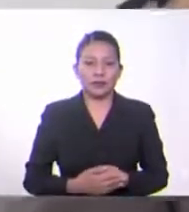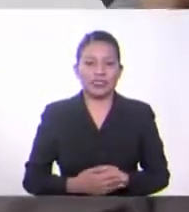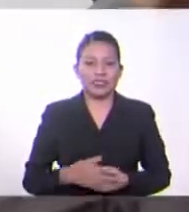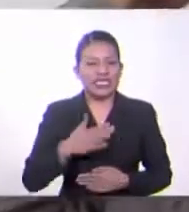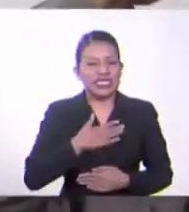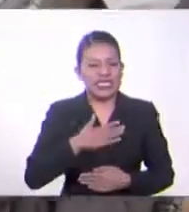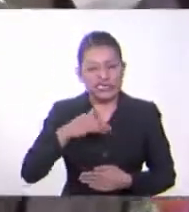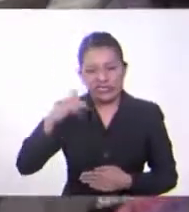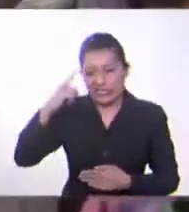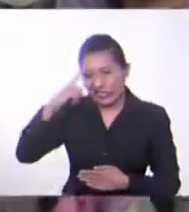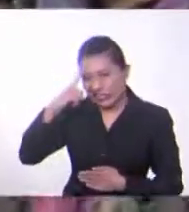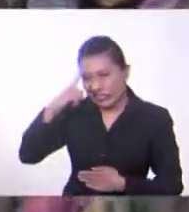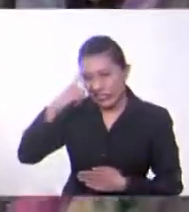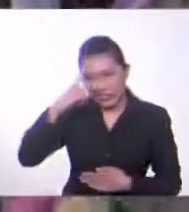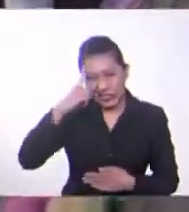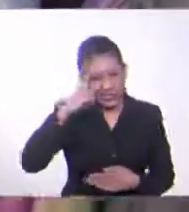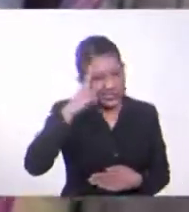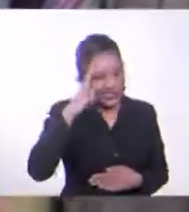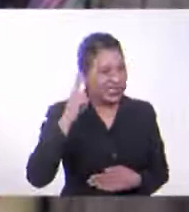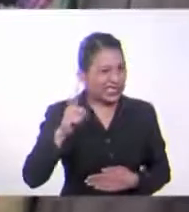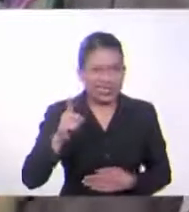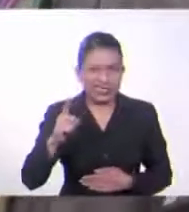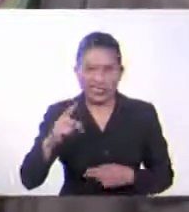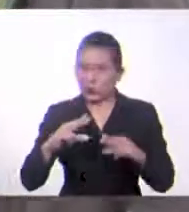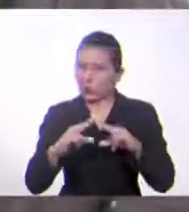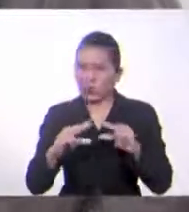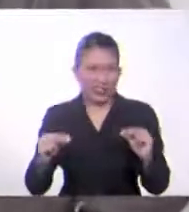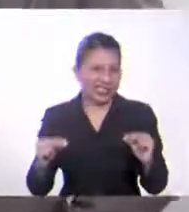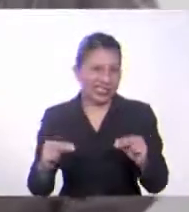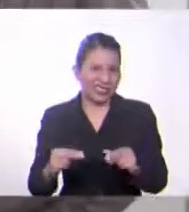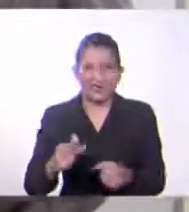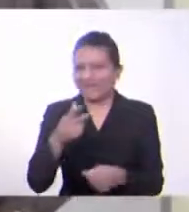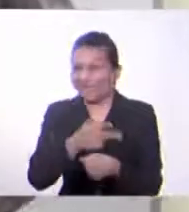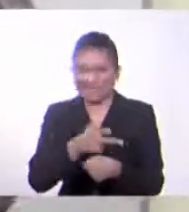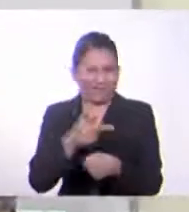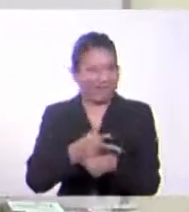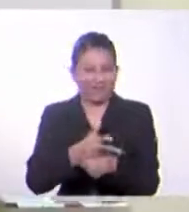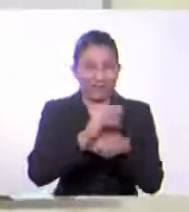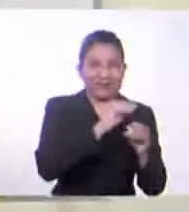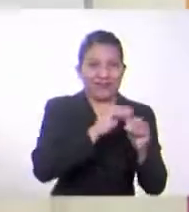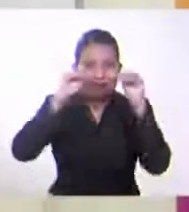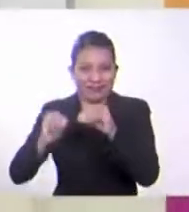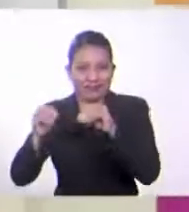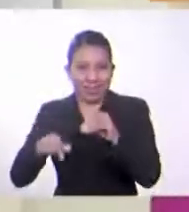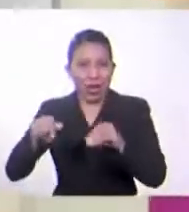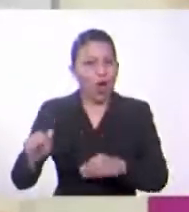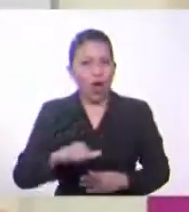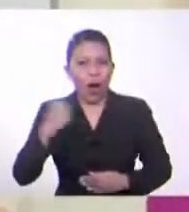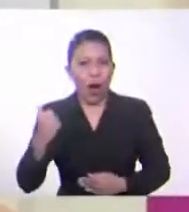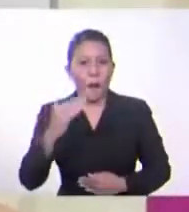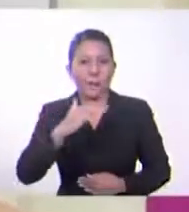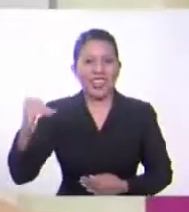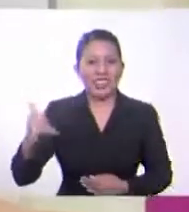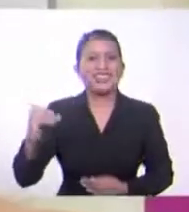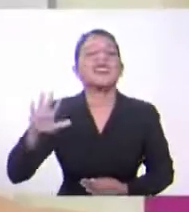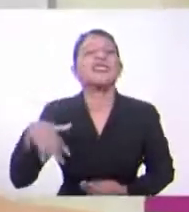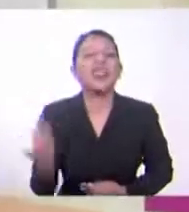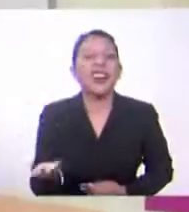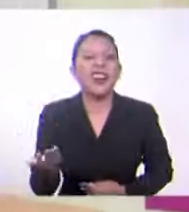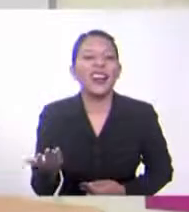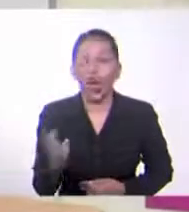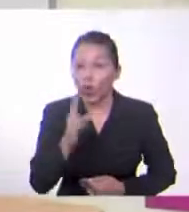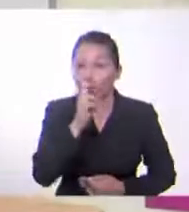Pensándolo bien, como que no me ha ido bien ni en Nicaragua ni en Guatemala. Pero yo sé que ahora sí, ahora sí me va a ir bien en este nuevo país,